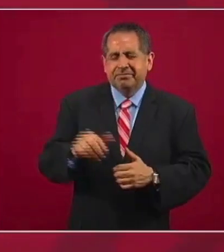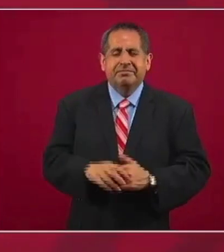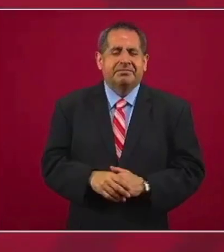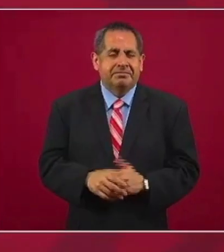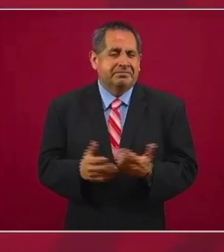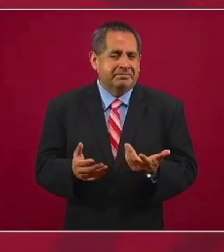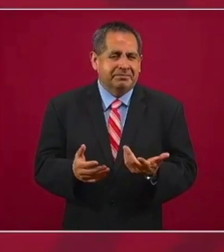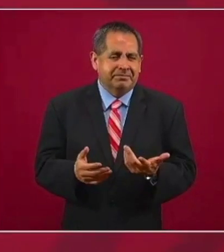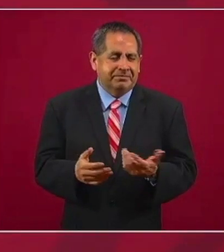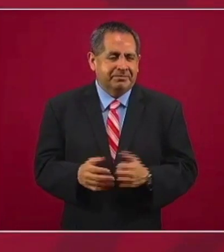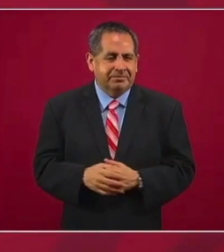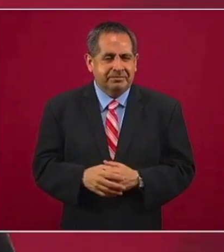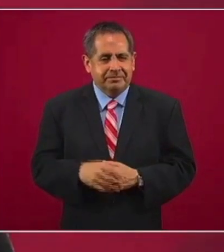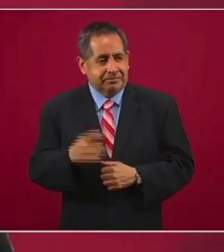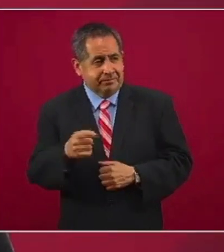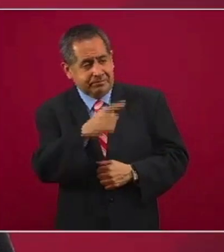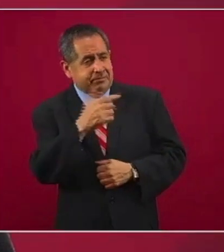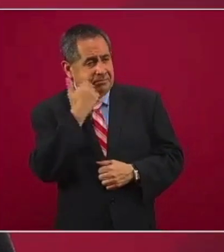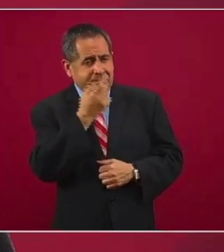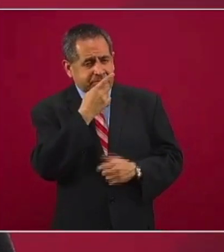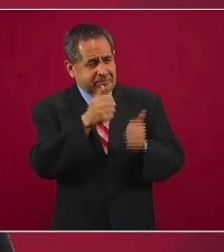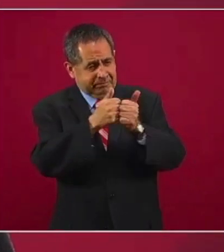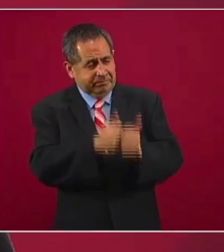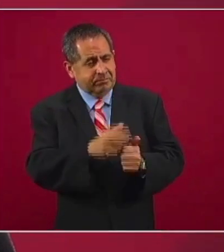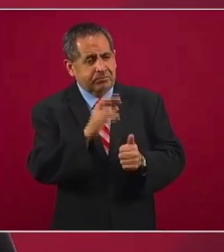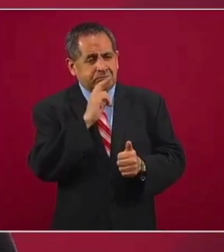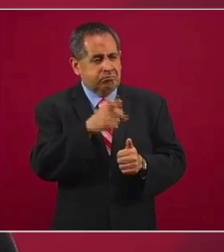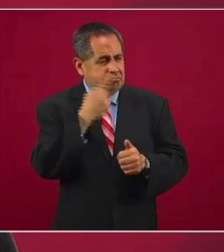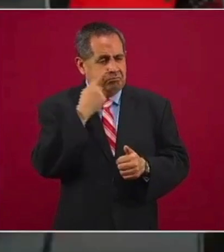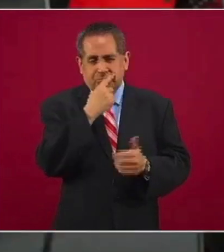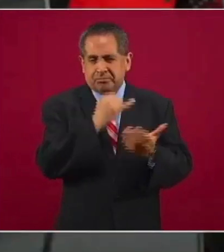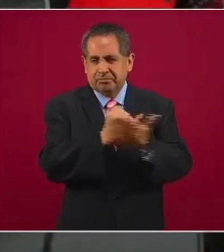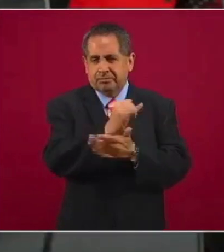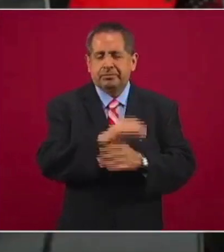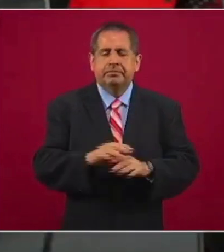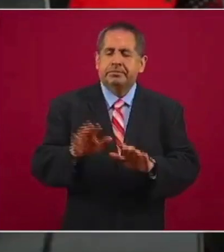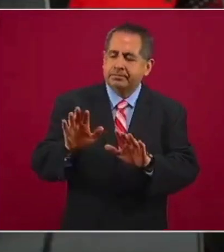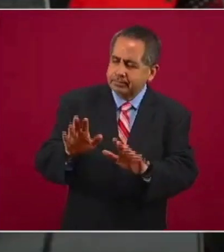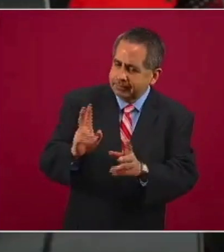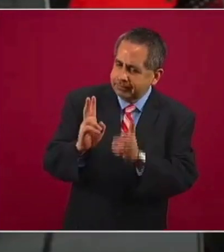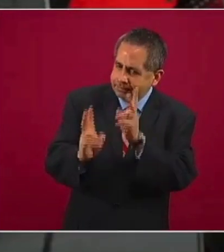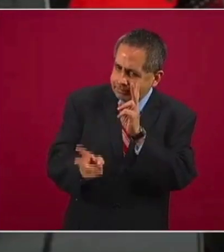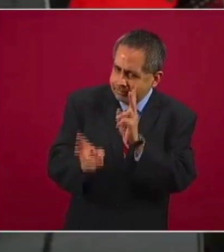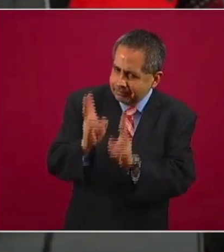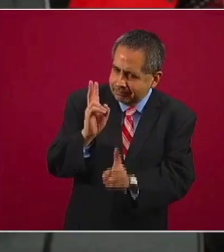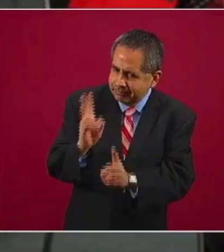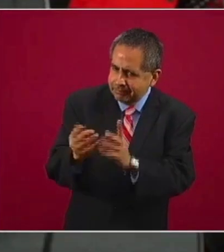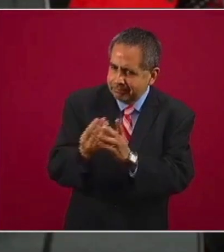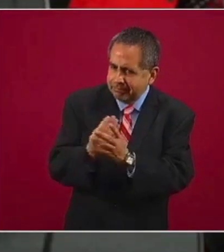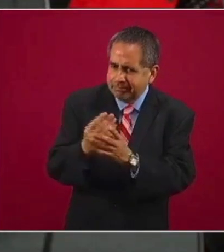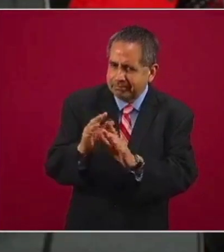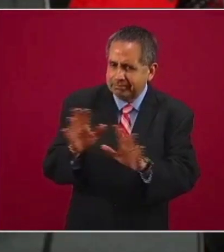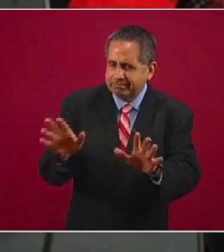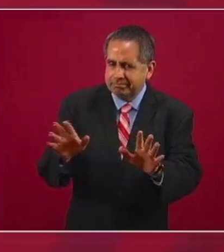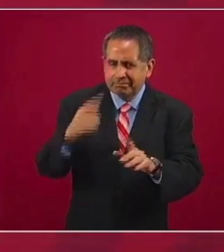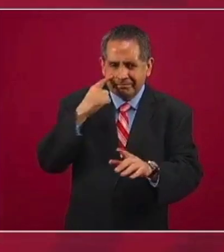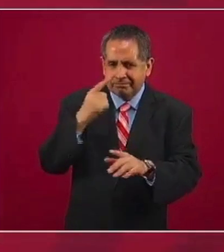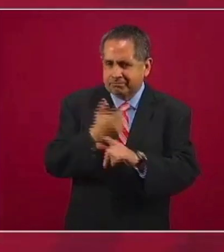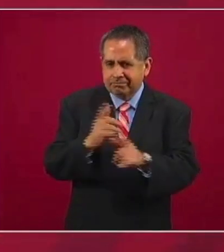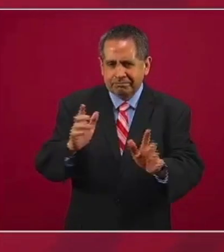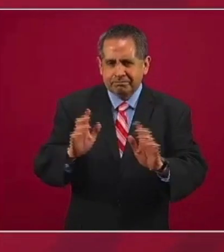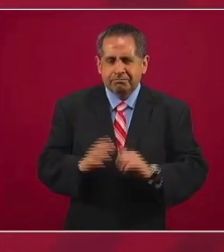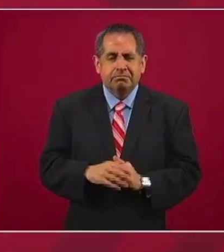O sea, ¿usted le dice que se quede o que tome su decisión? Estamos platicando, estamos platicando.